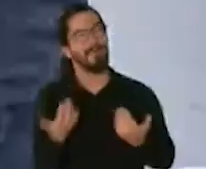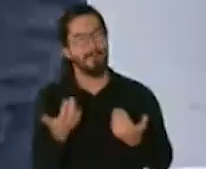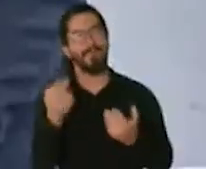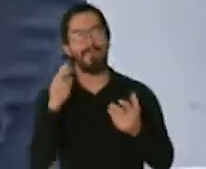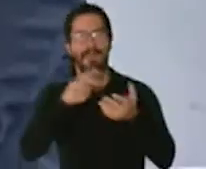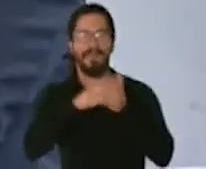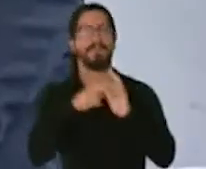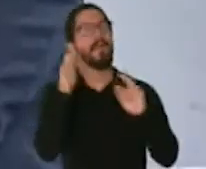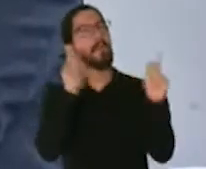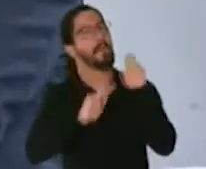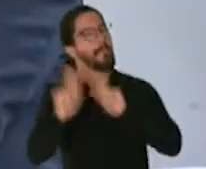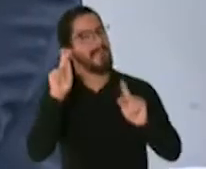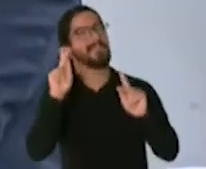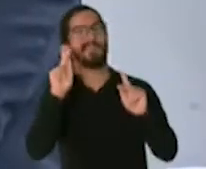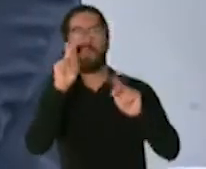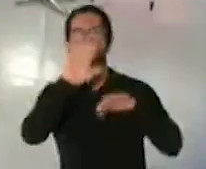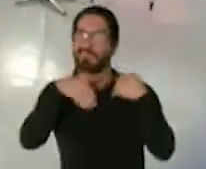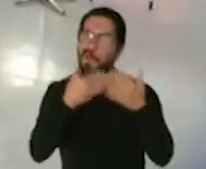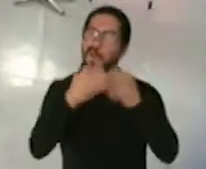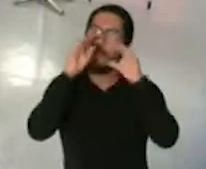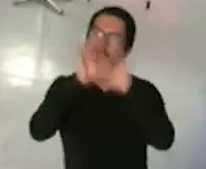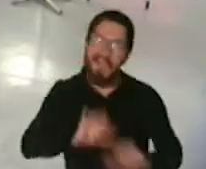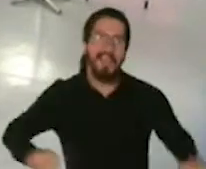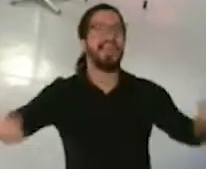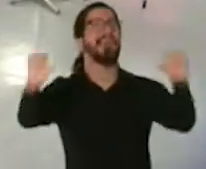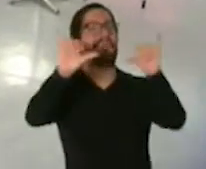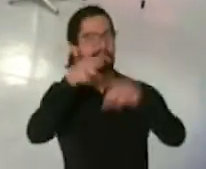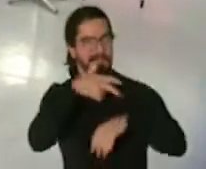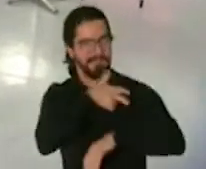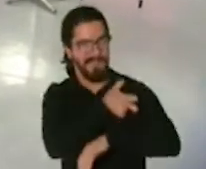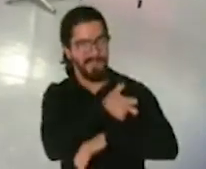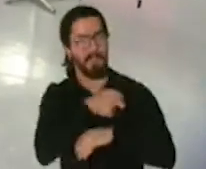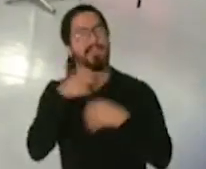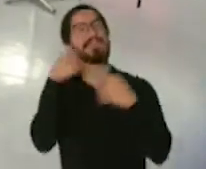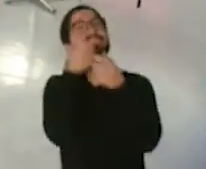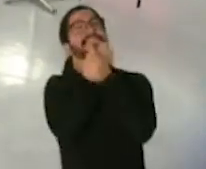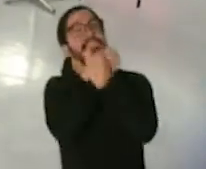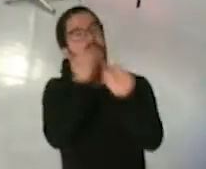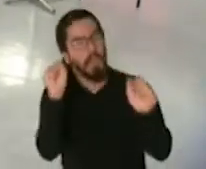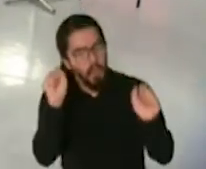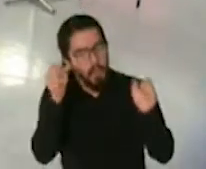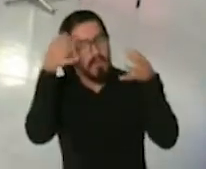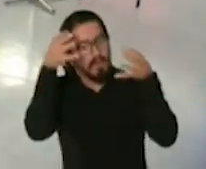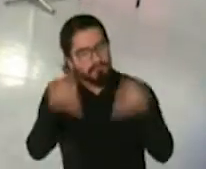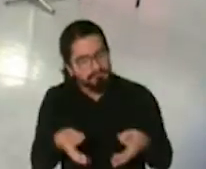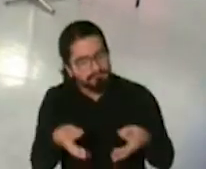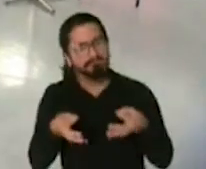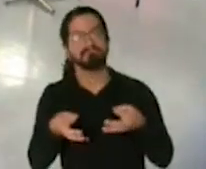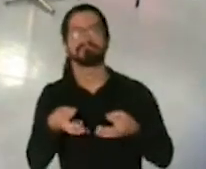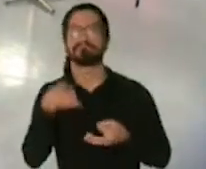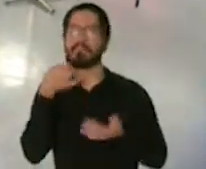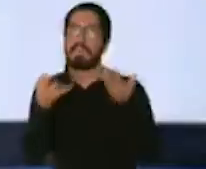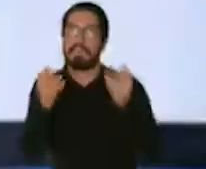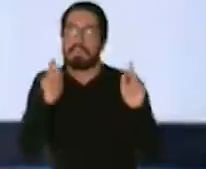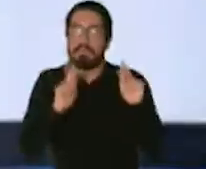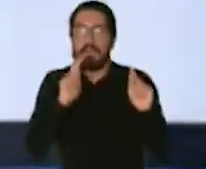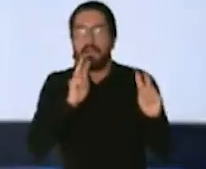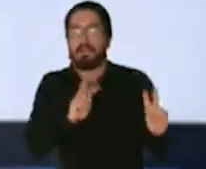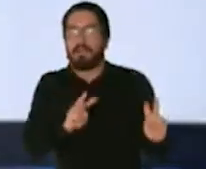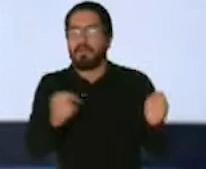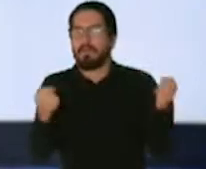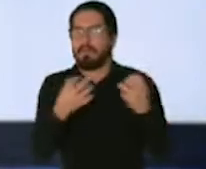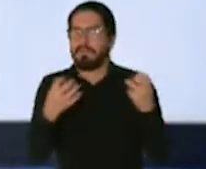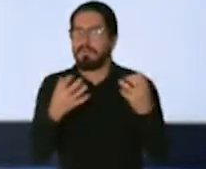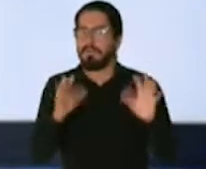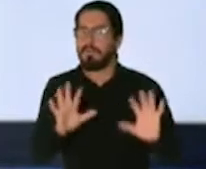el mundo se vacune todo el mundo se vacune claro oye la vacuna es segura y la gente puede decir yo me la voy a poner todo el mundo se la va